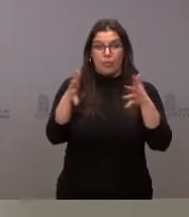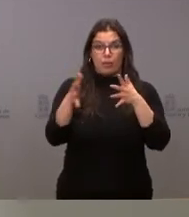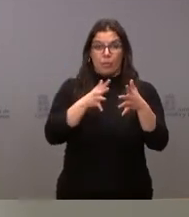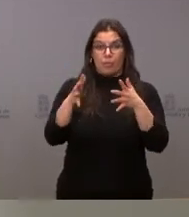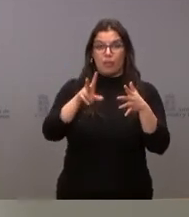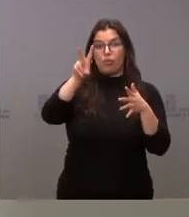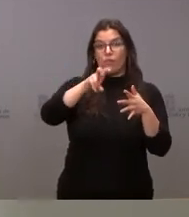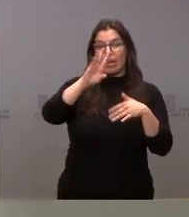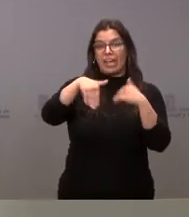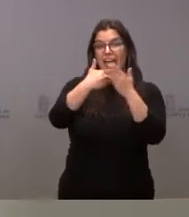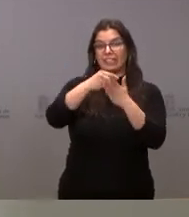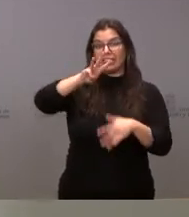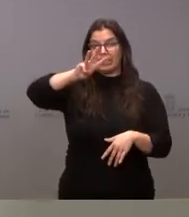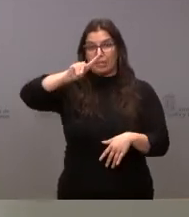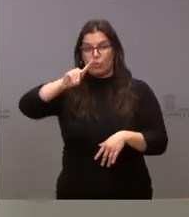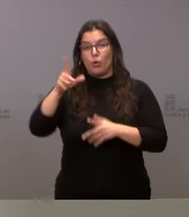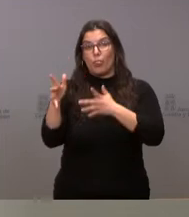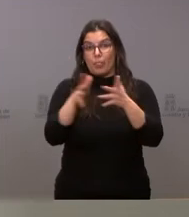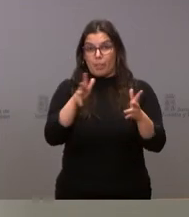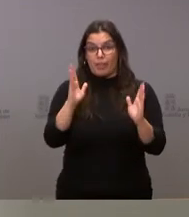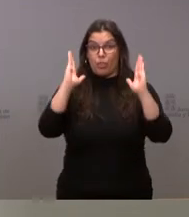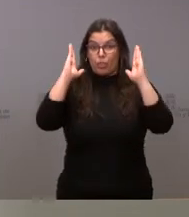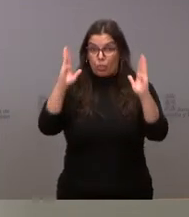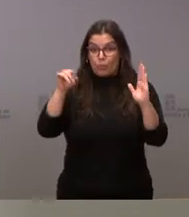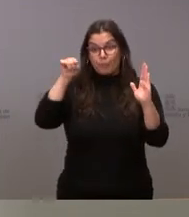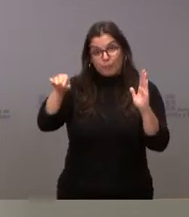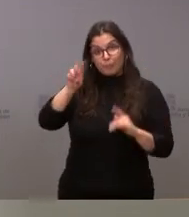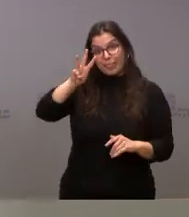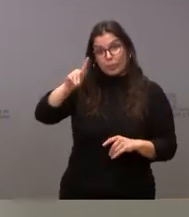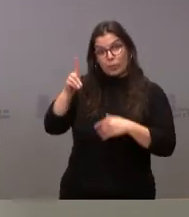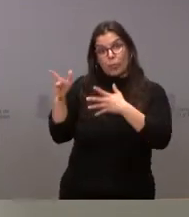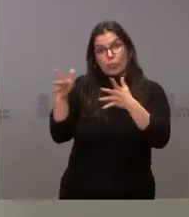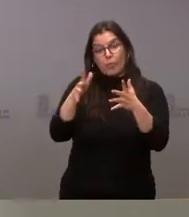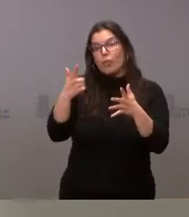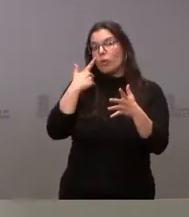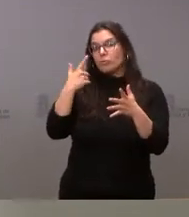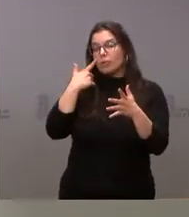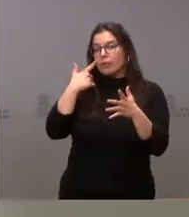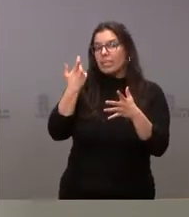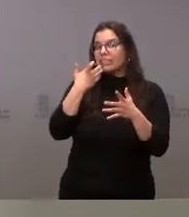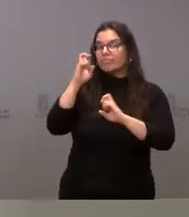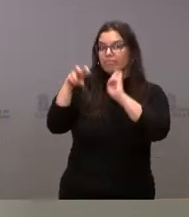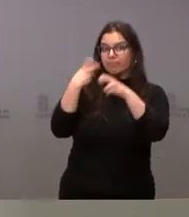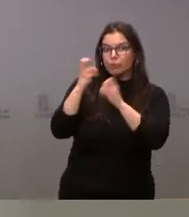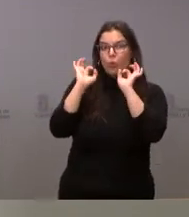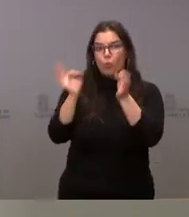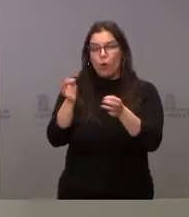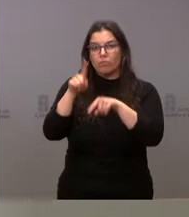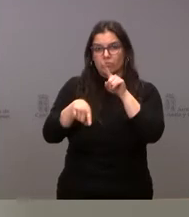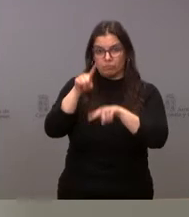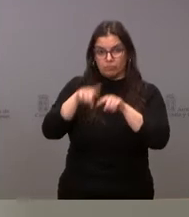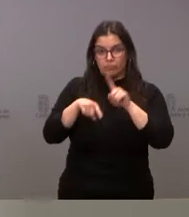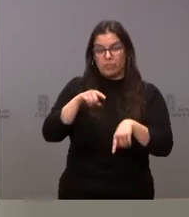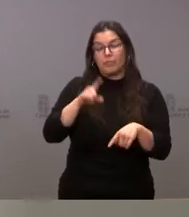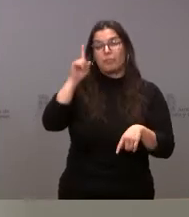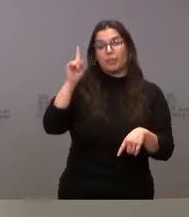el 31 de marzo. En ese momento se establecerán las nuevas condiciones si fueran precisas y a lo largo del periodo